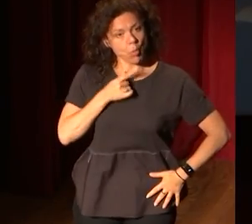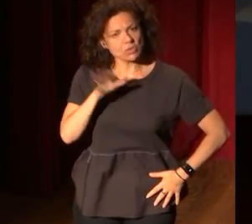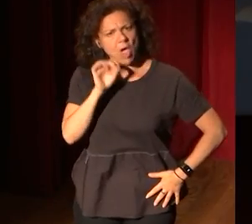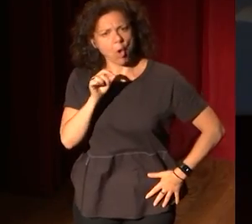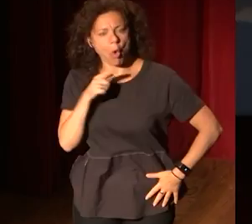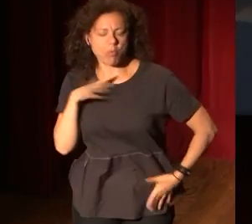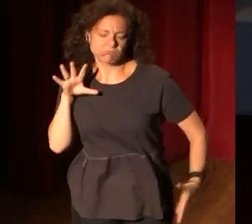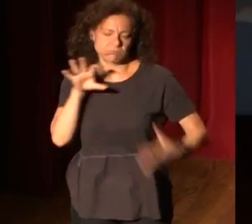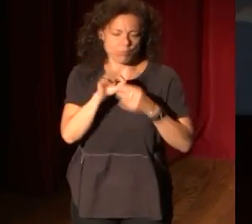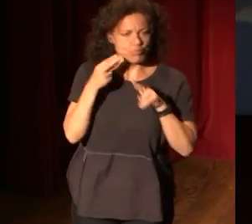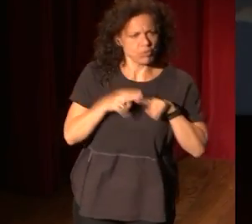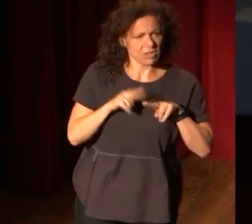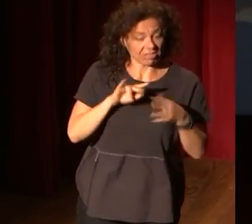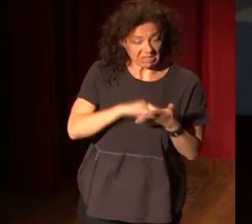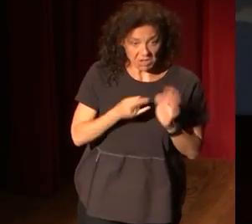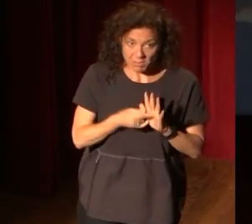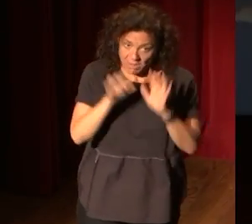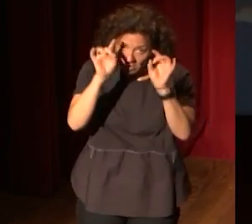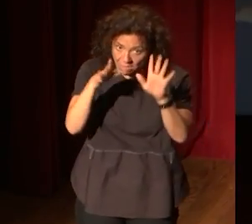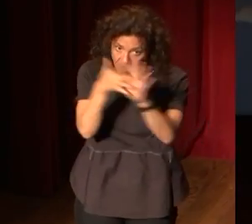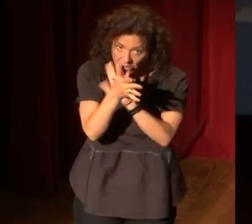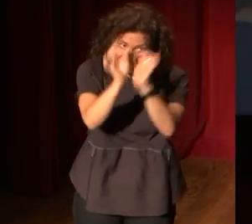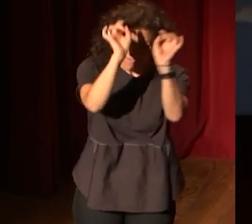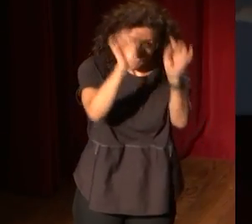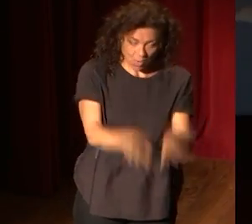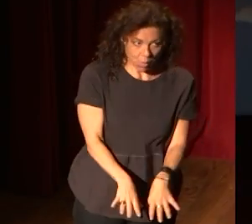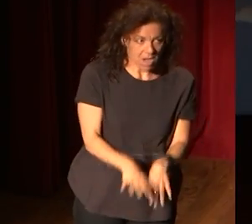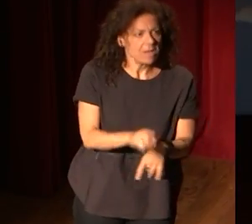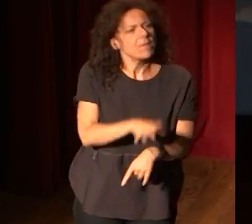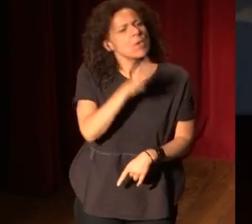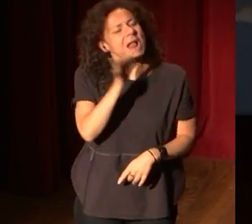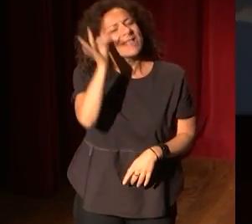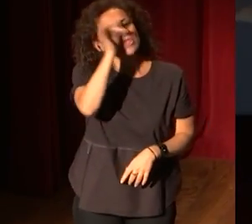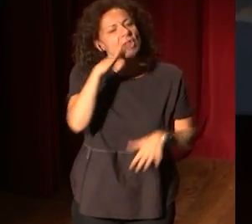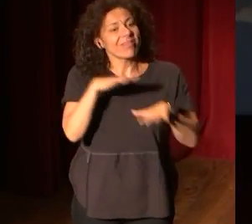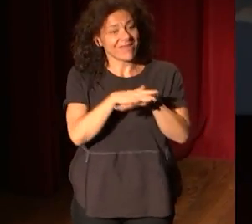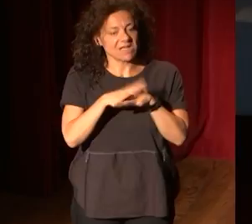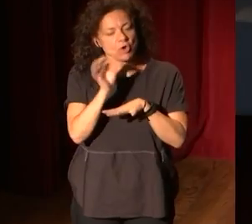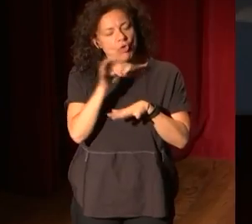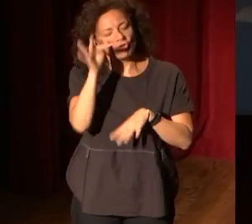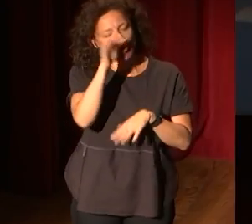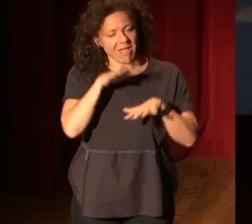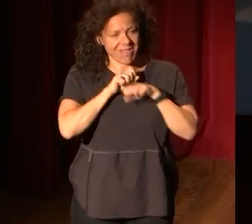la misma tecnología tecnológicamente es bueno desde el punto de vista de teoría de redes y la teoría de la influencia